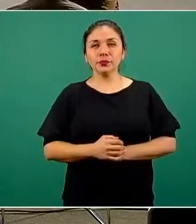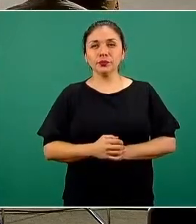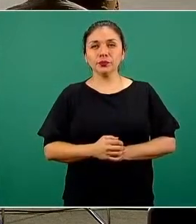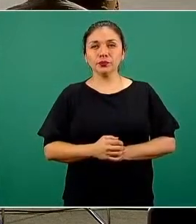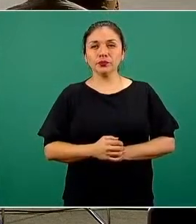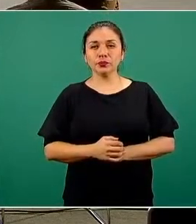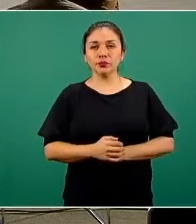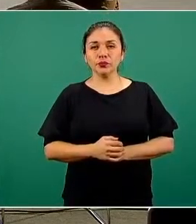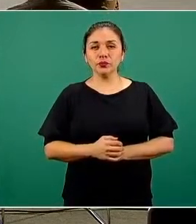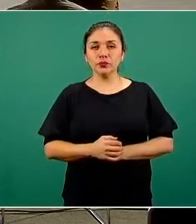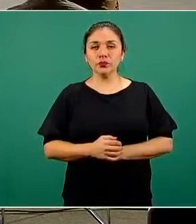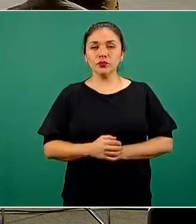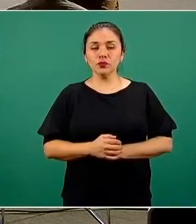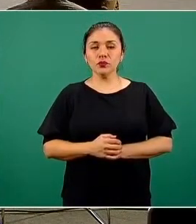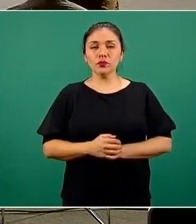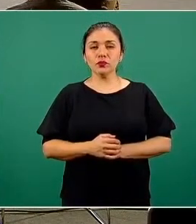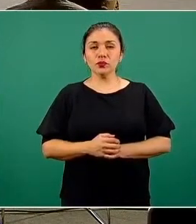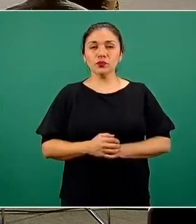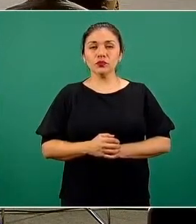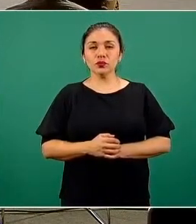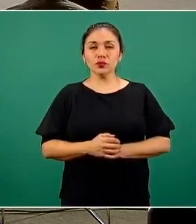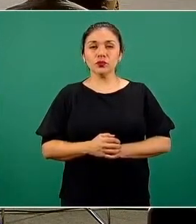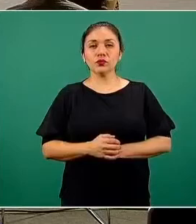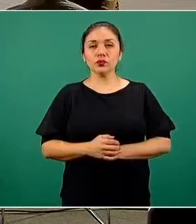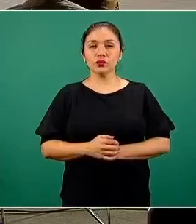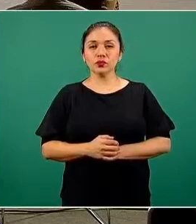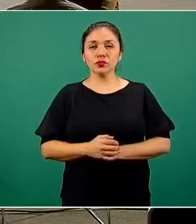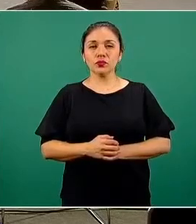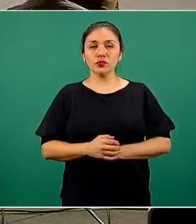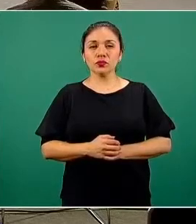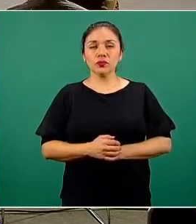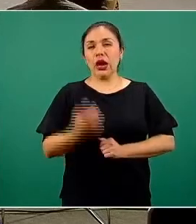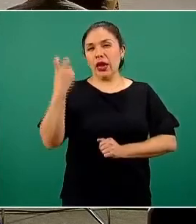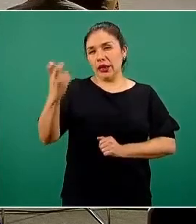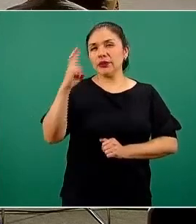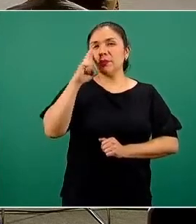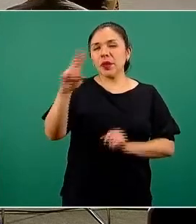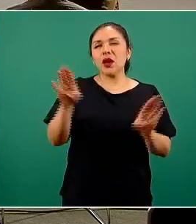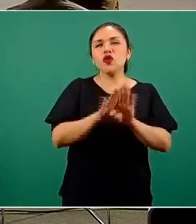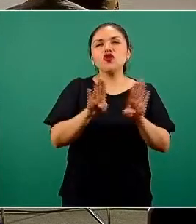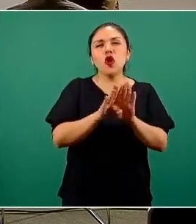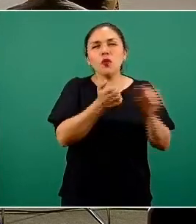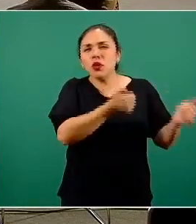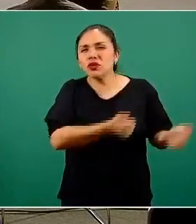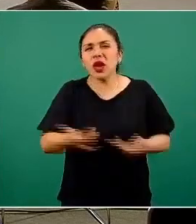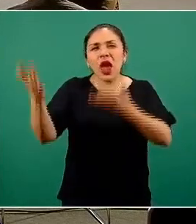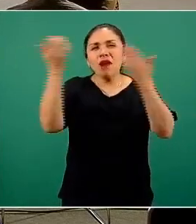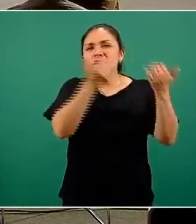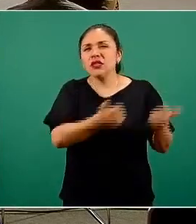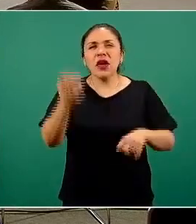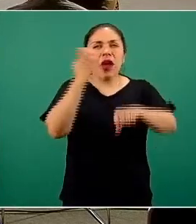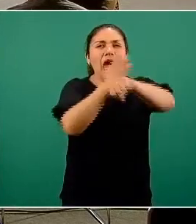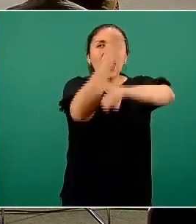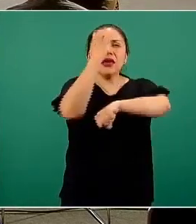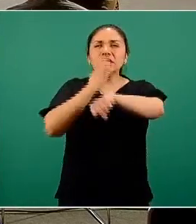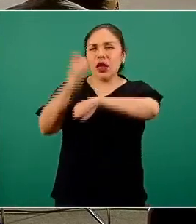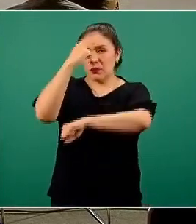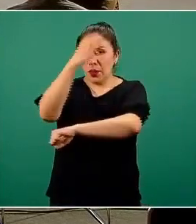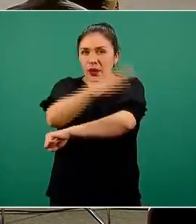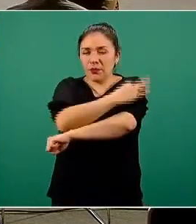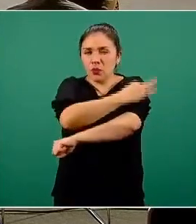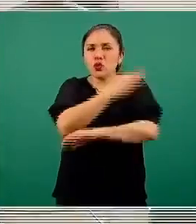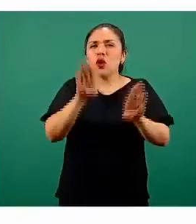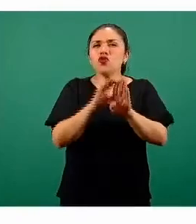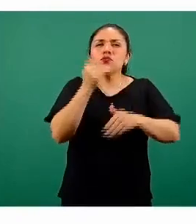se encuentran a buen resguardo en la siguiente lámina, bueno, aquí vemos la distribución de las entidades federativas y el